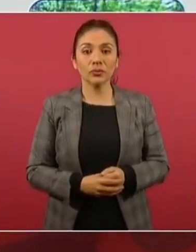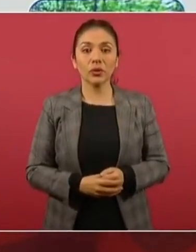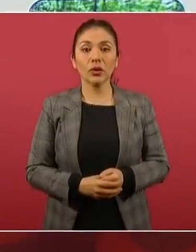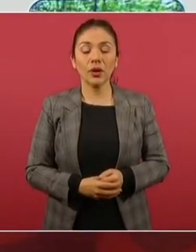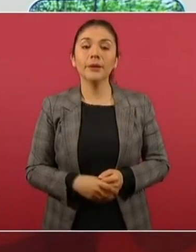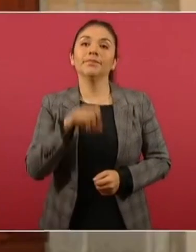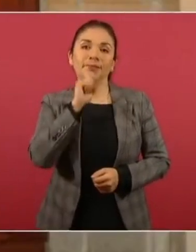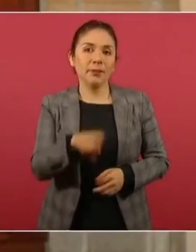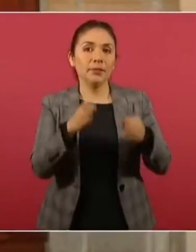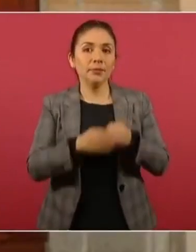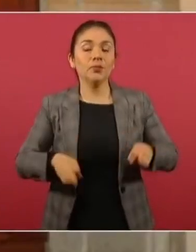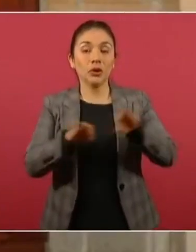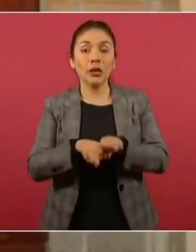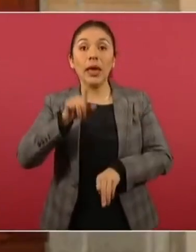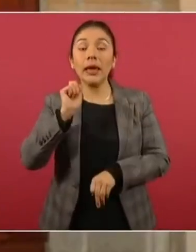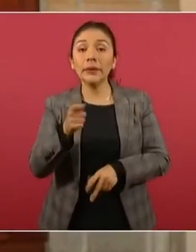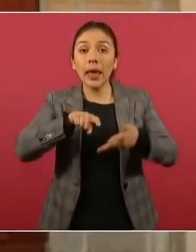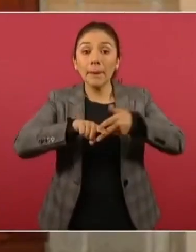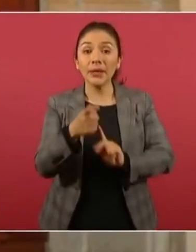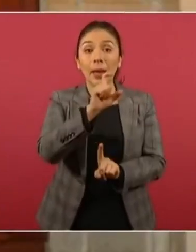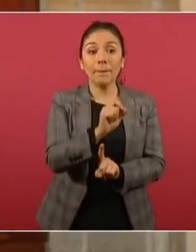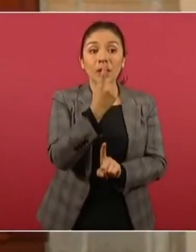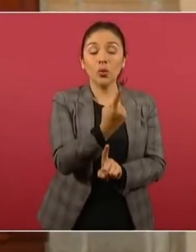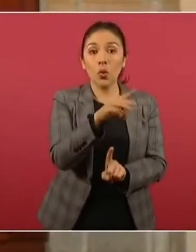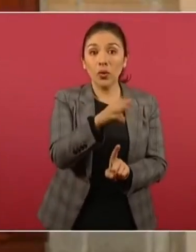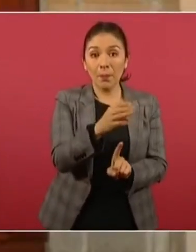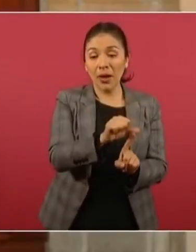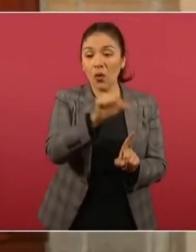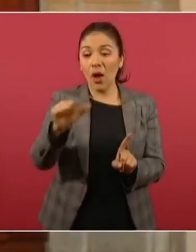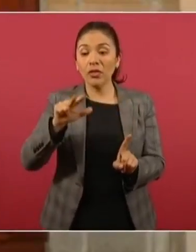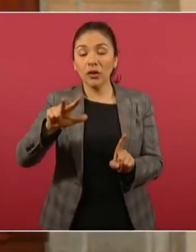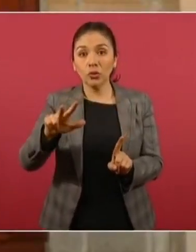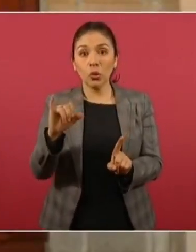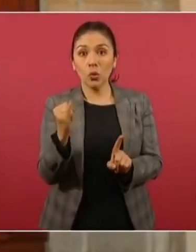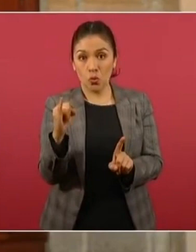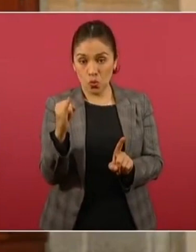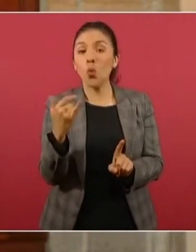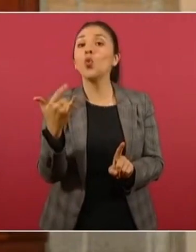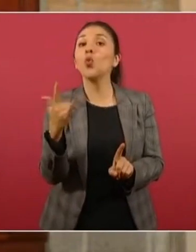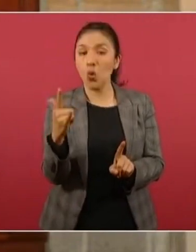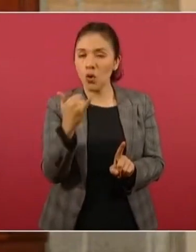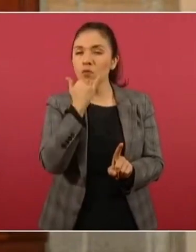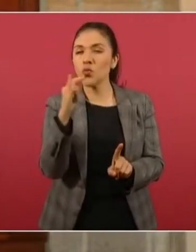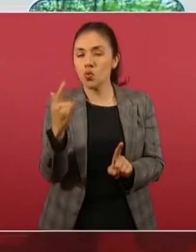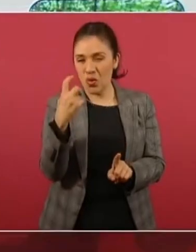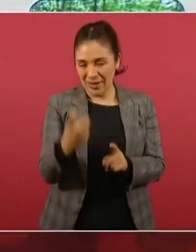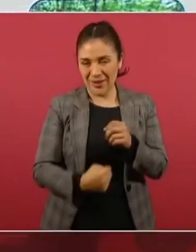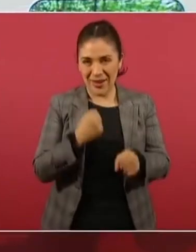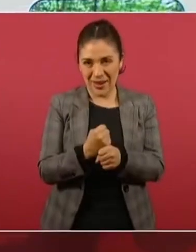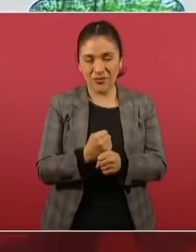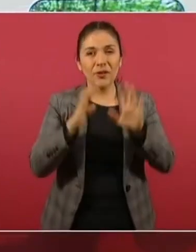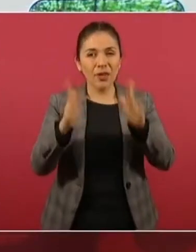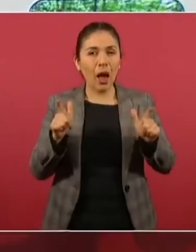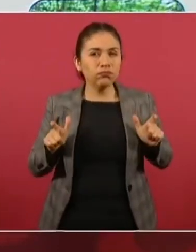importante resaltar que entre el 21 de mayo al 18 de julio del presente año, con el